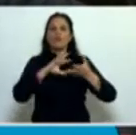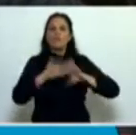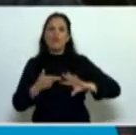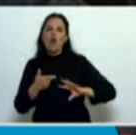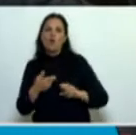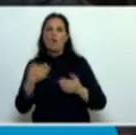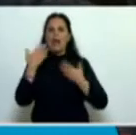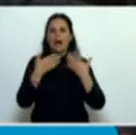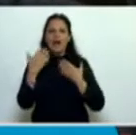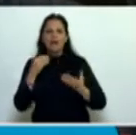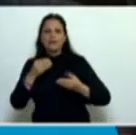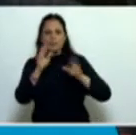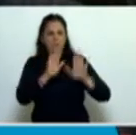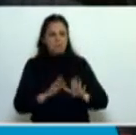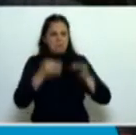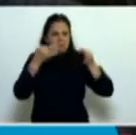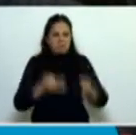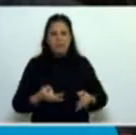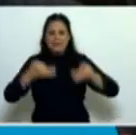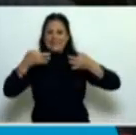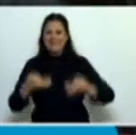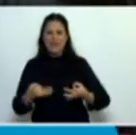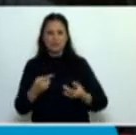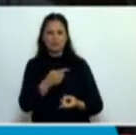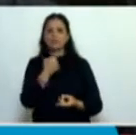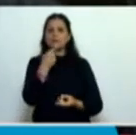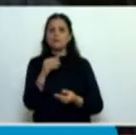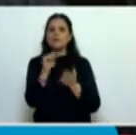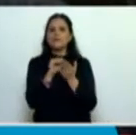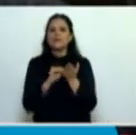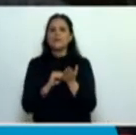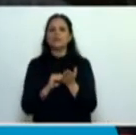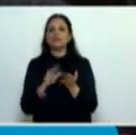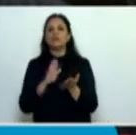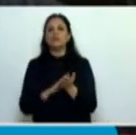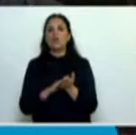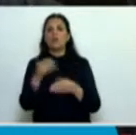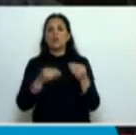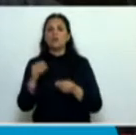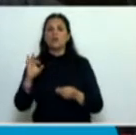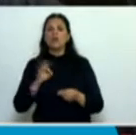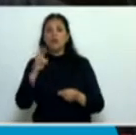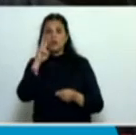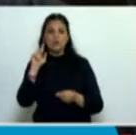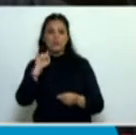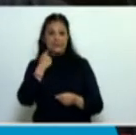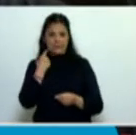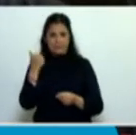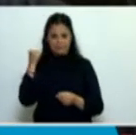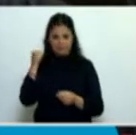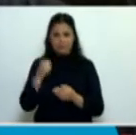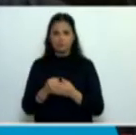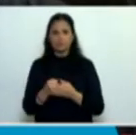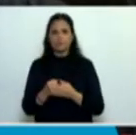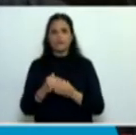elaboración presupuestaria más seria. Voy a dar algunos datos del presupuesto 2013. Se estableció un